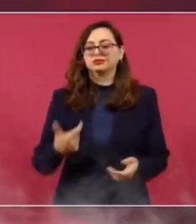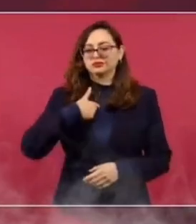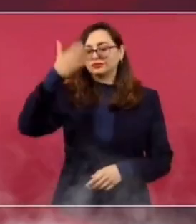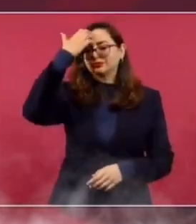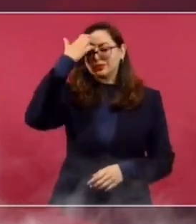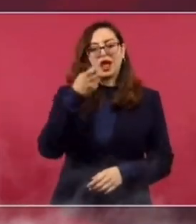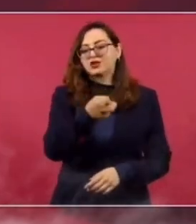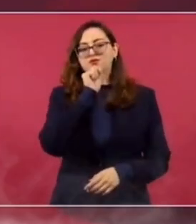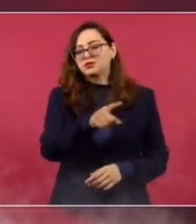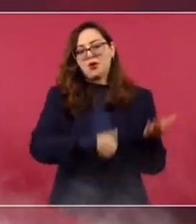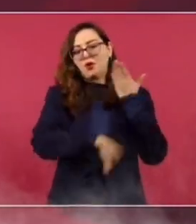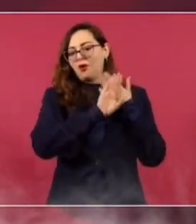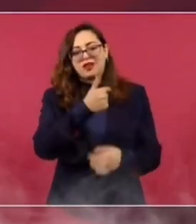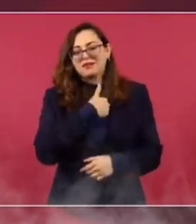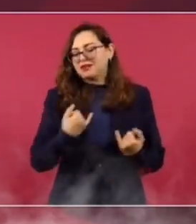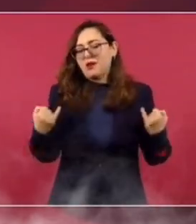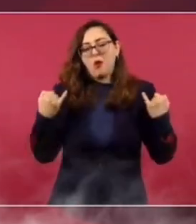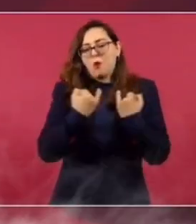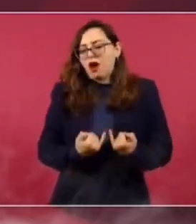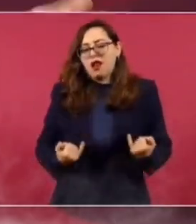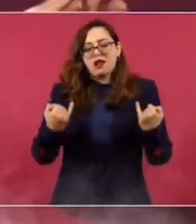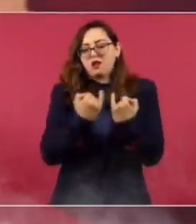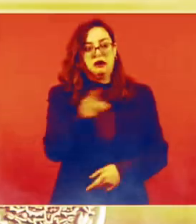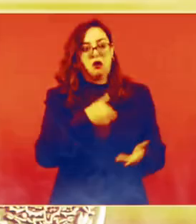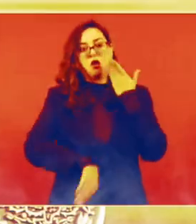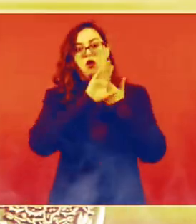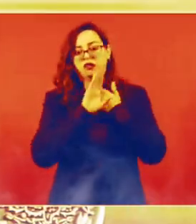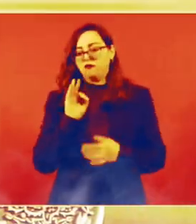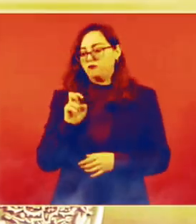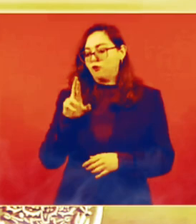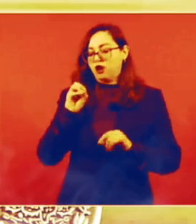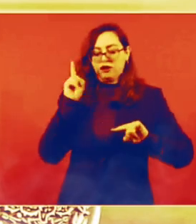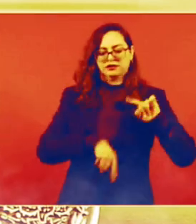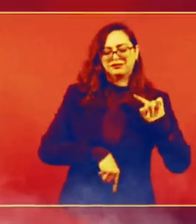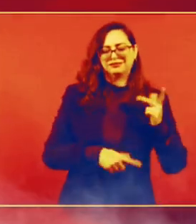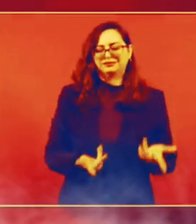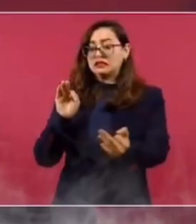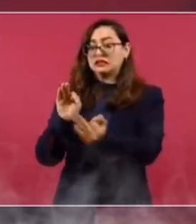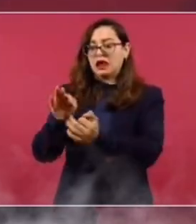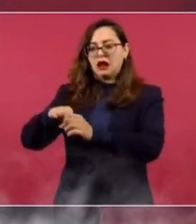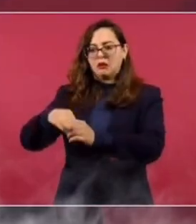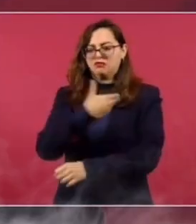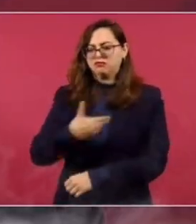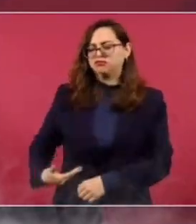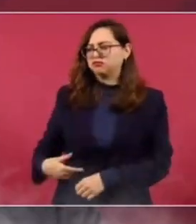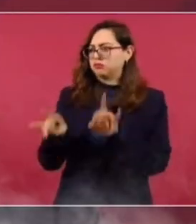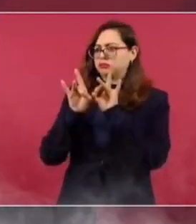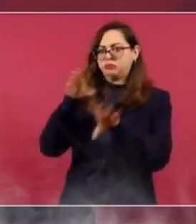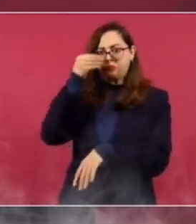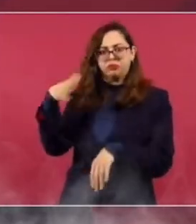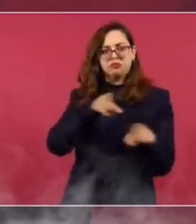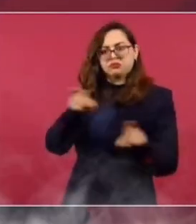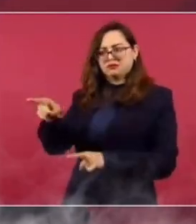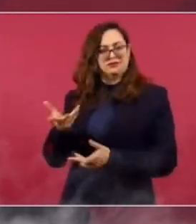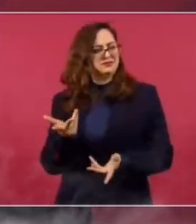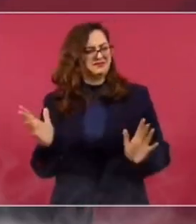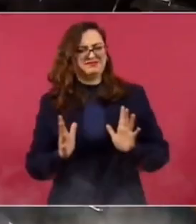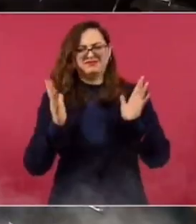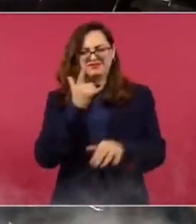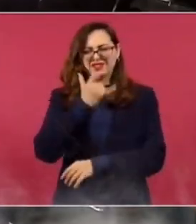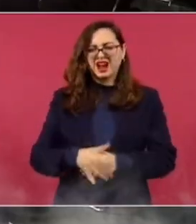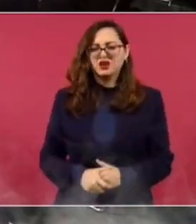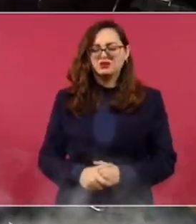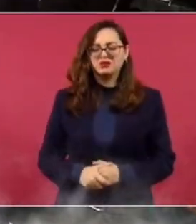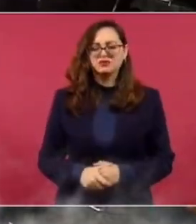Yo padecí de un proceso de desafuero. Cada vez que hay una injusticia así, no me gusta, porque